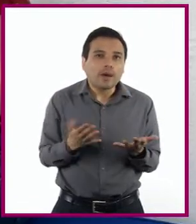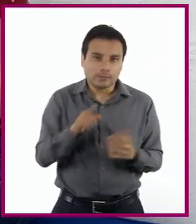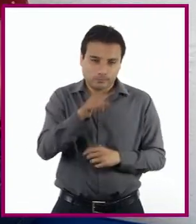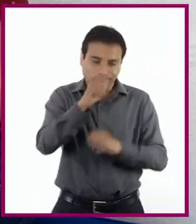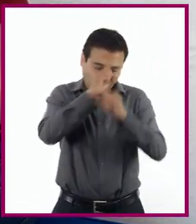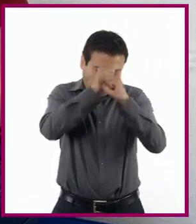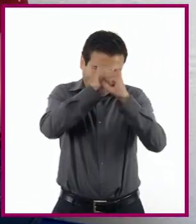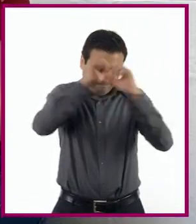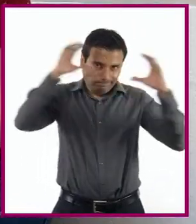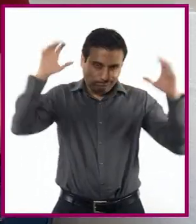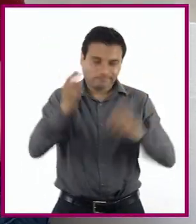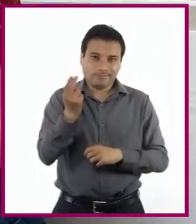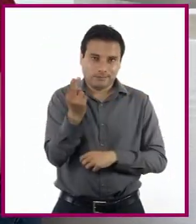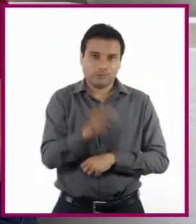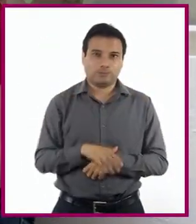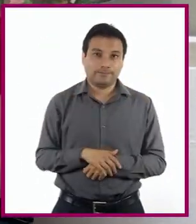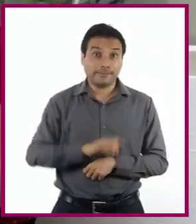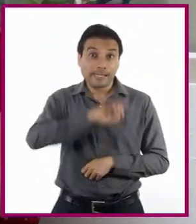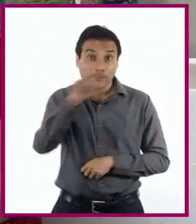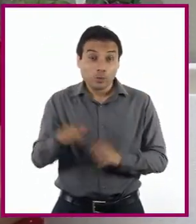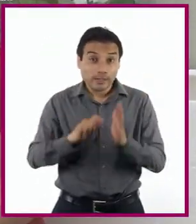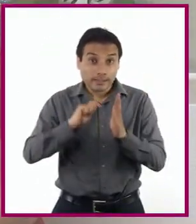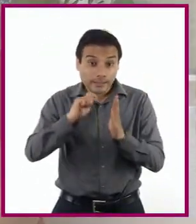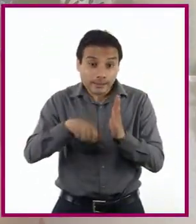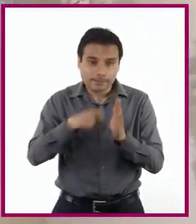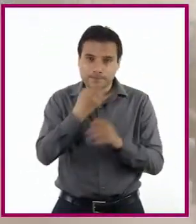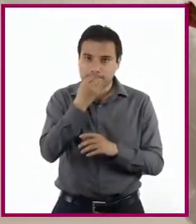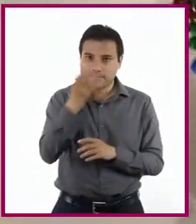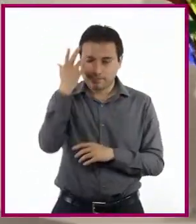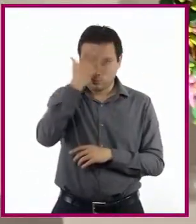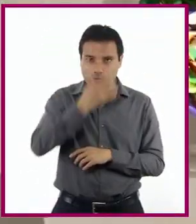Evidentemente Es su cortometraje Que se vea Mucha gente